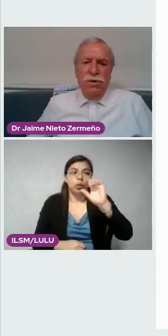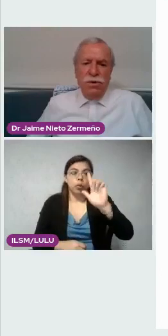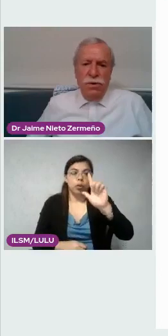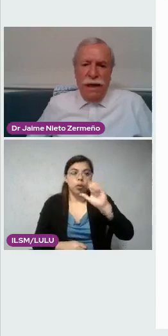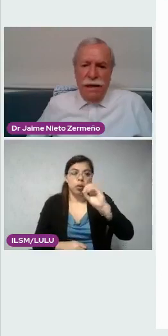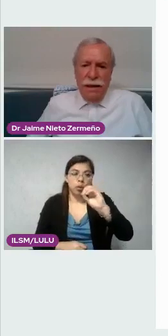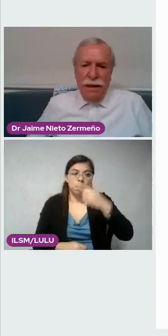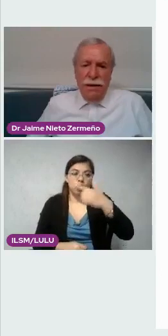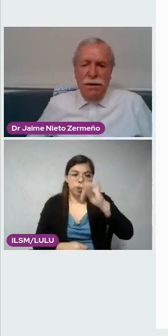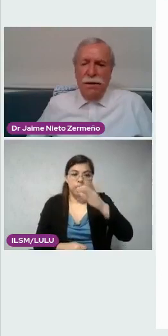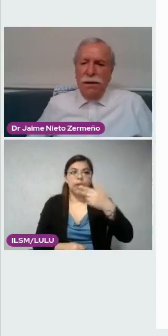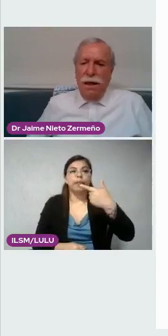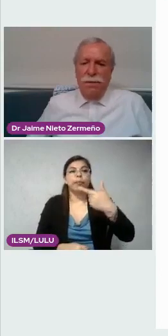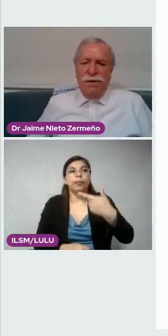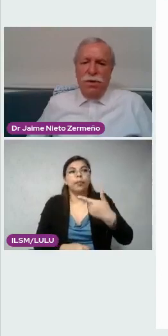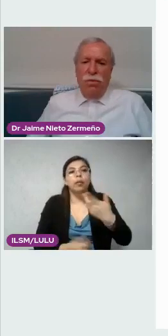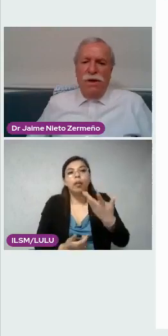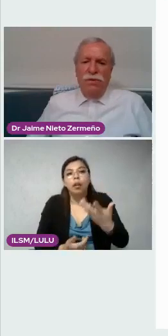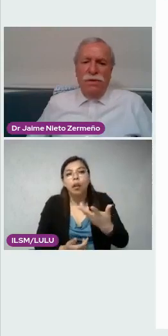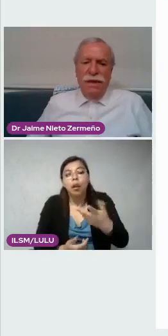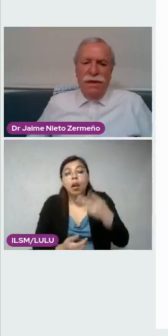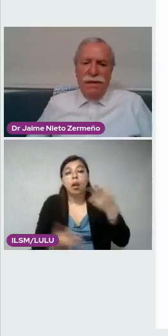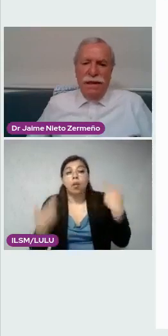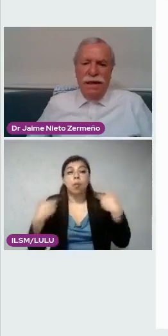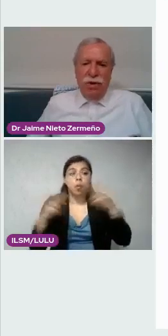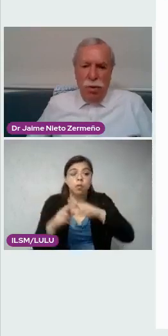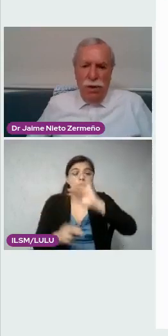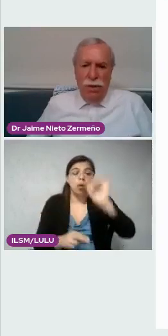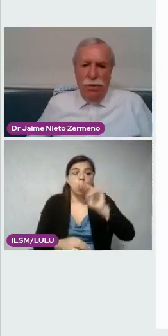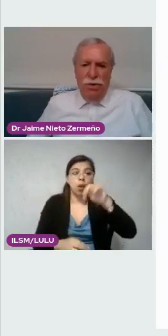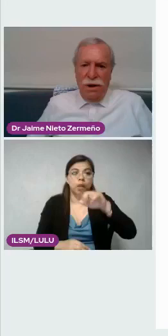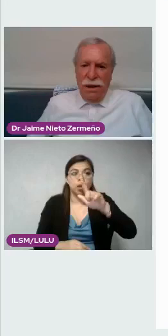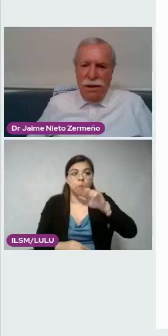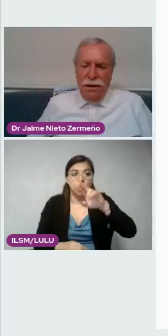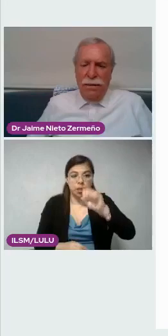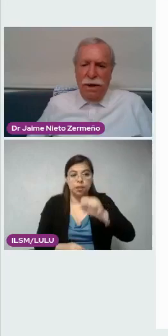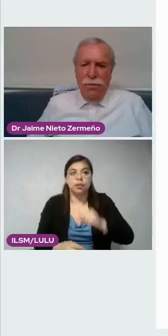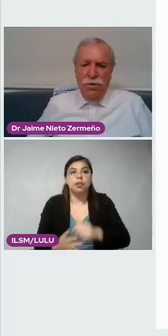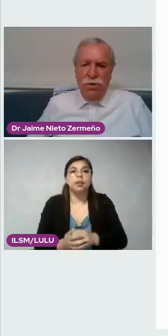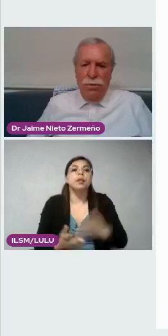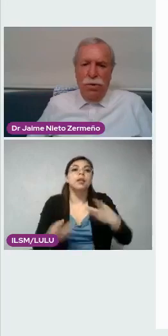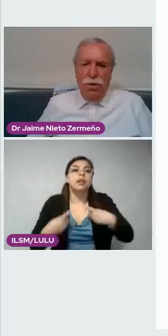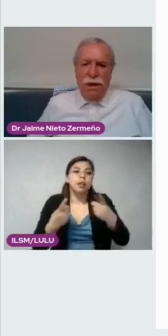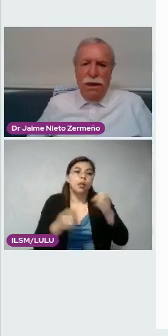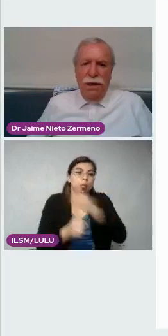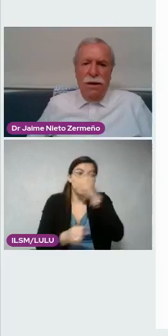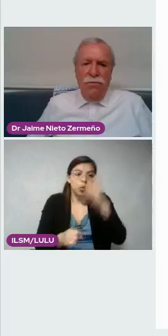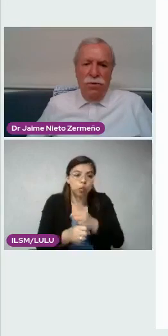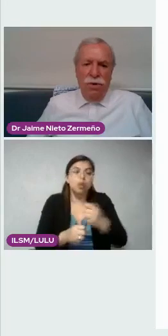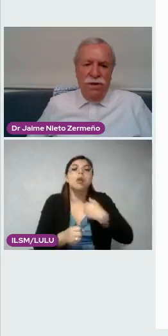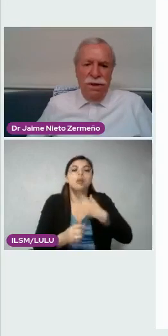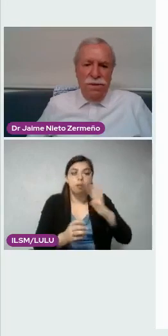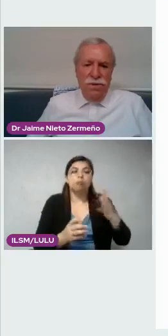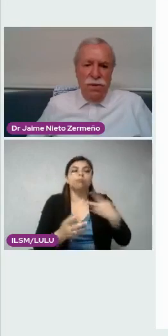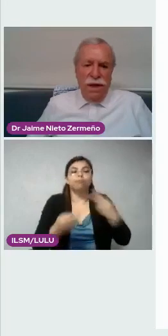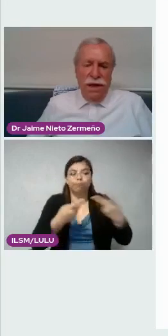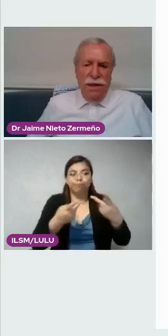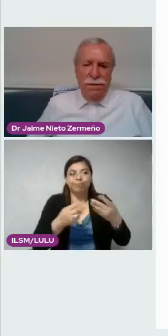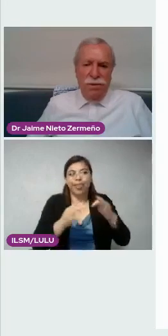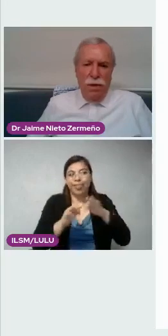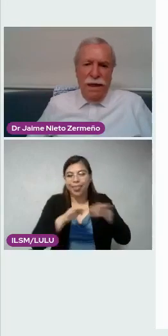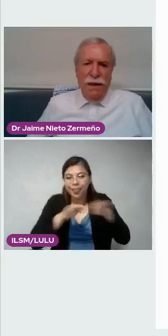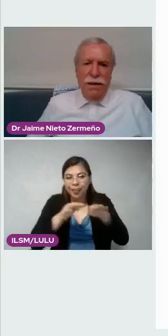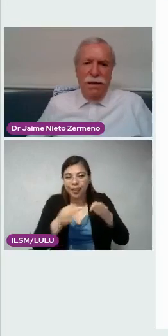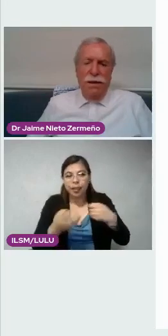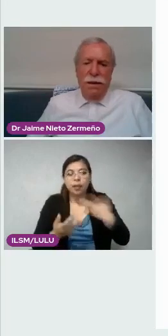come sorrosco de alergia. El maestro Juan Luis González Arna, que tuve la oportunidad de trabajar mucho tiempo con él. Fundó el servicio de cirugía